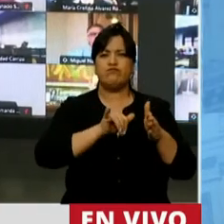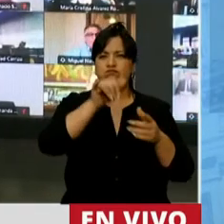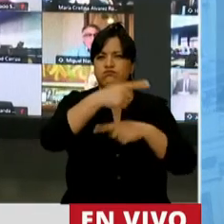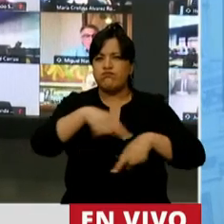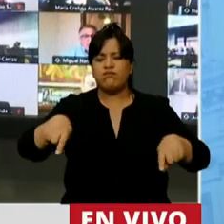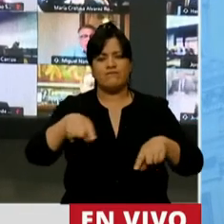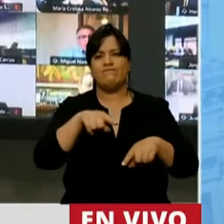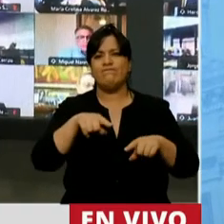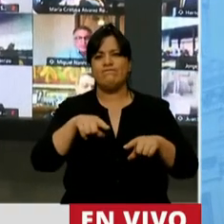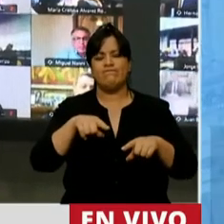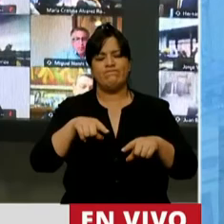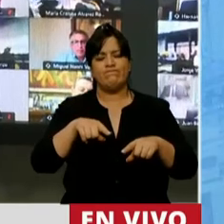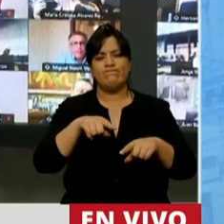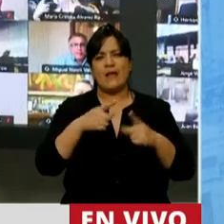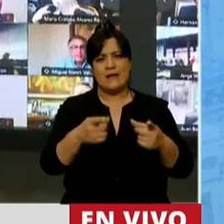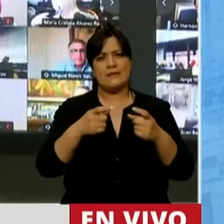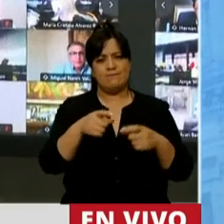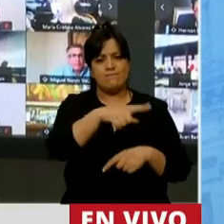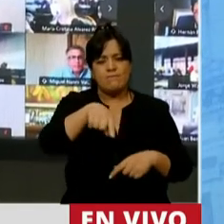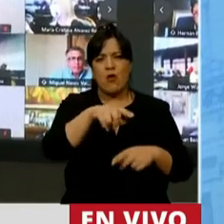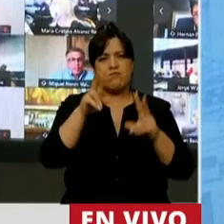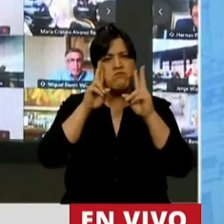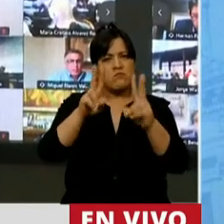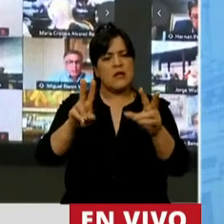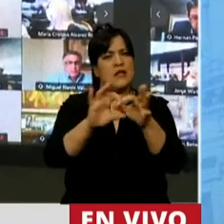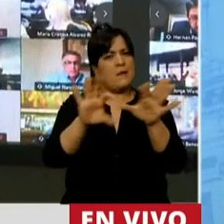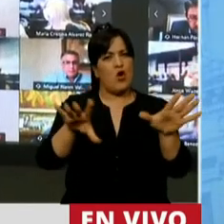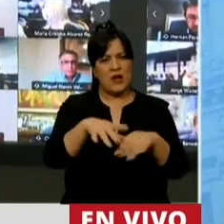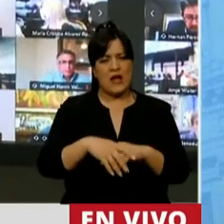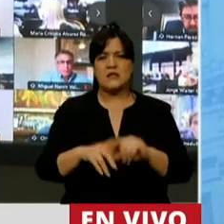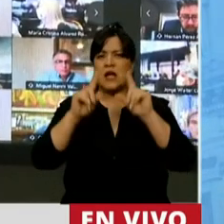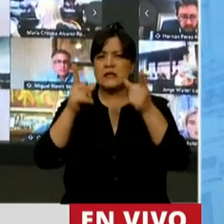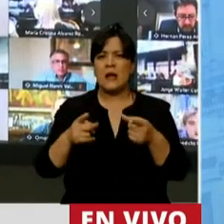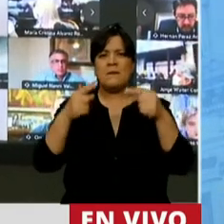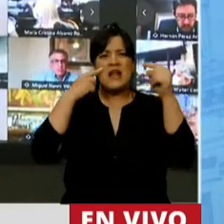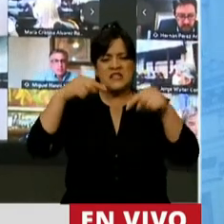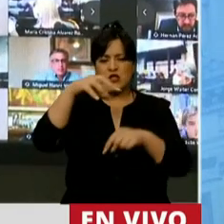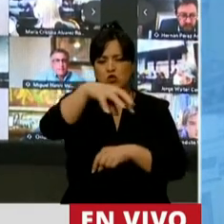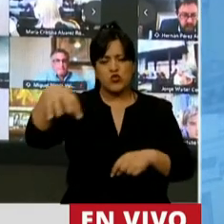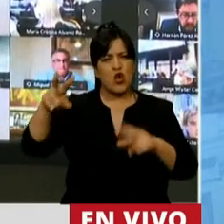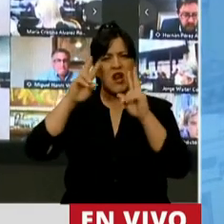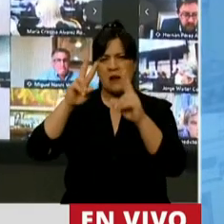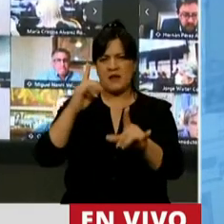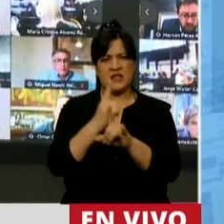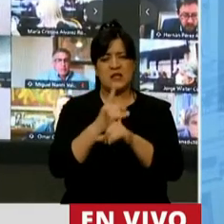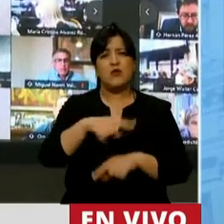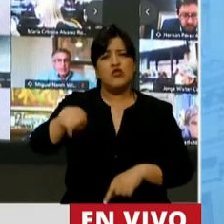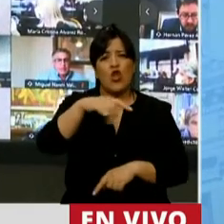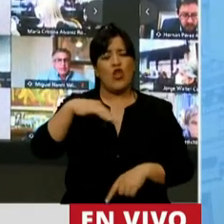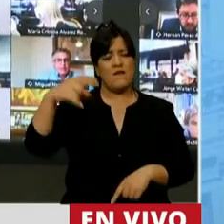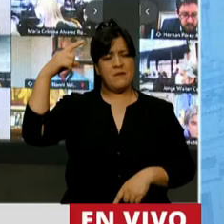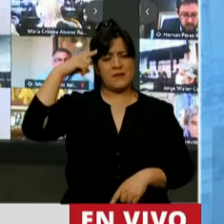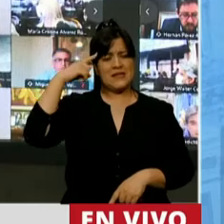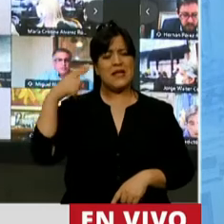absolutamente respetuosas de la democracia y de las instituciones, y que empecemos a pensar todos